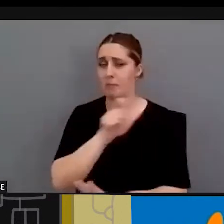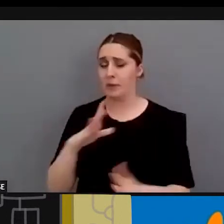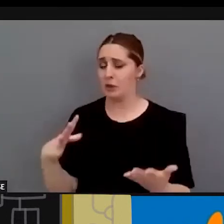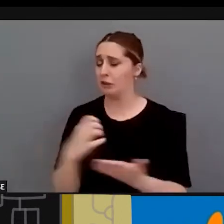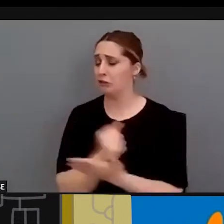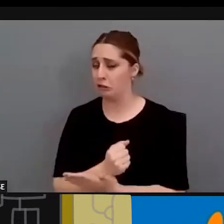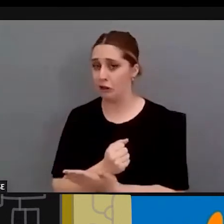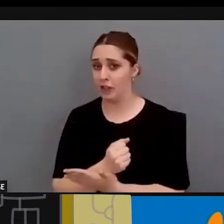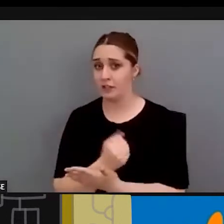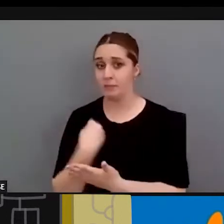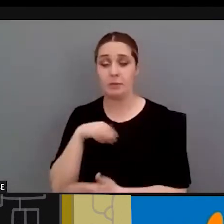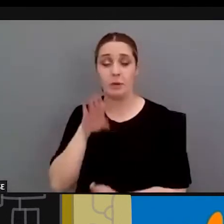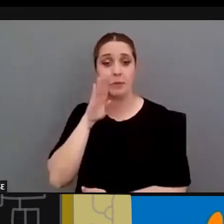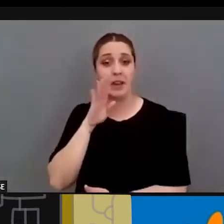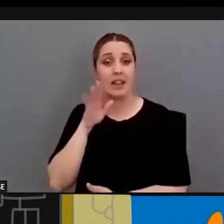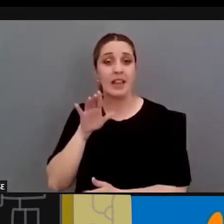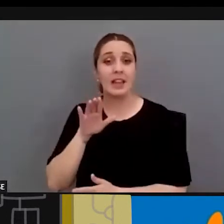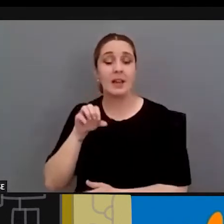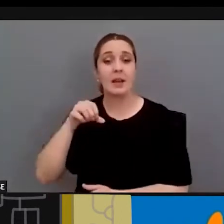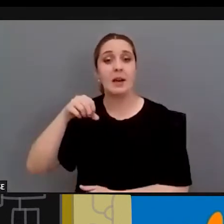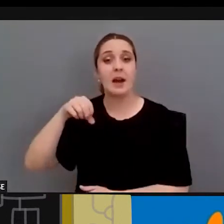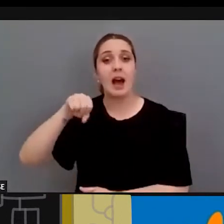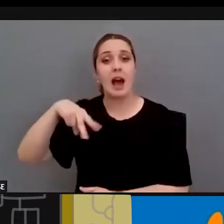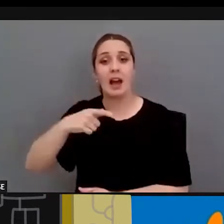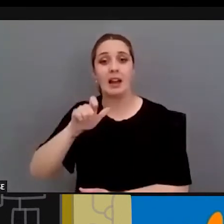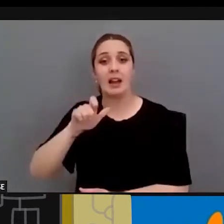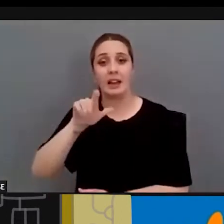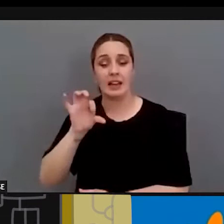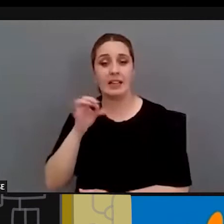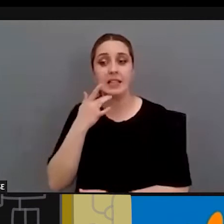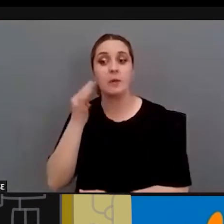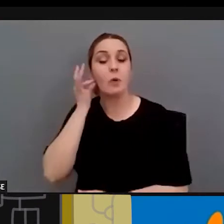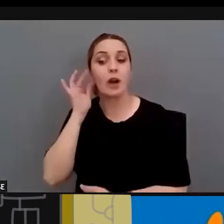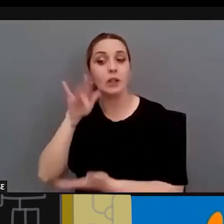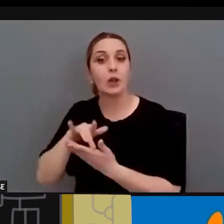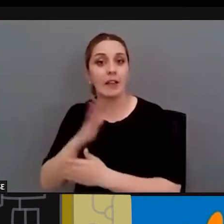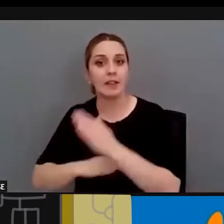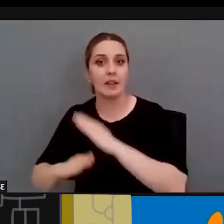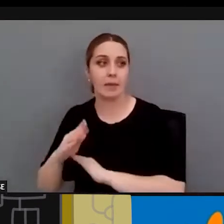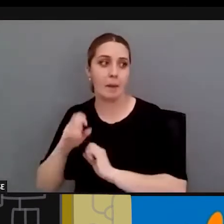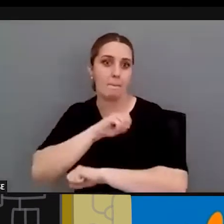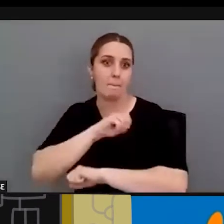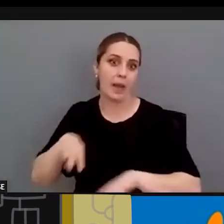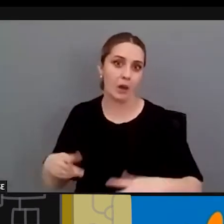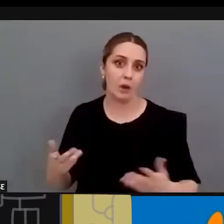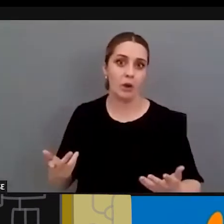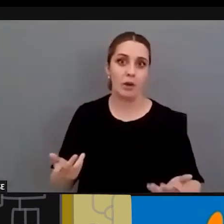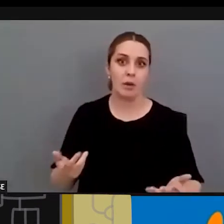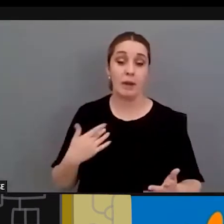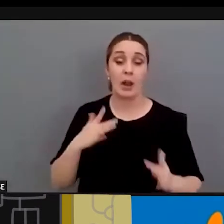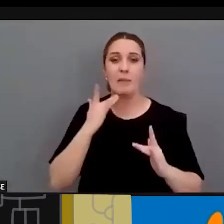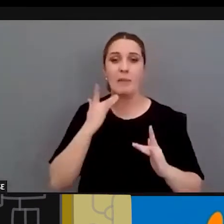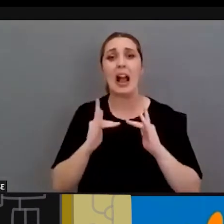como nos ha explicado María Ángeles para las personas para las mujeres con discapacidad ni os cuento pero solo las camillas